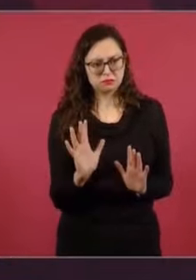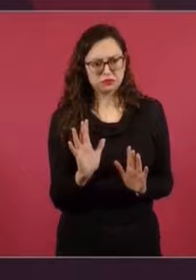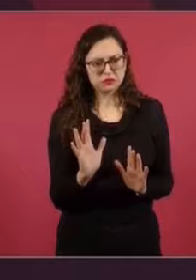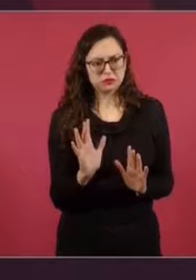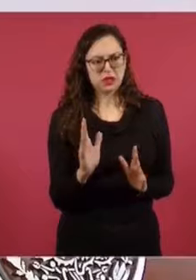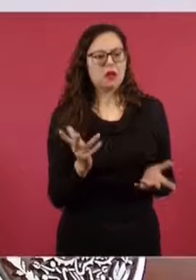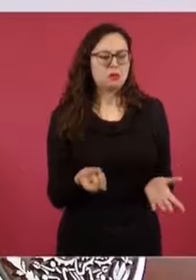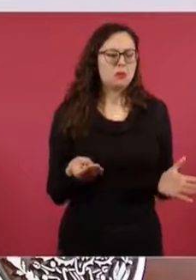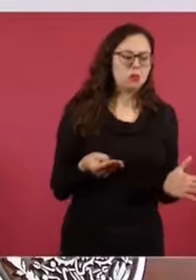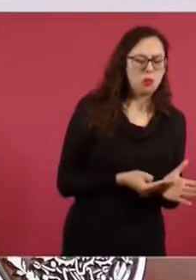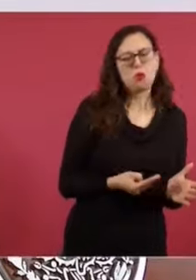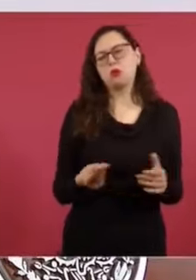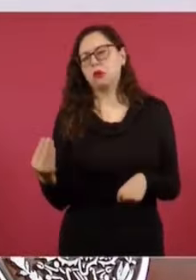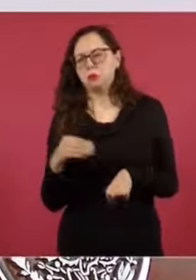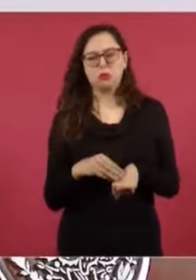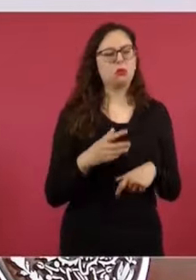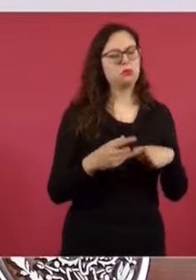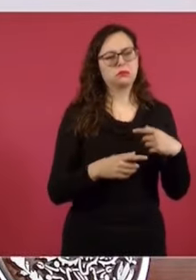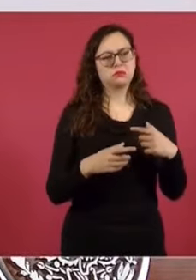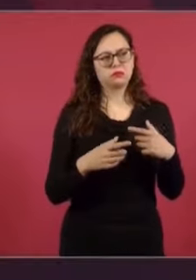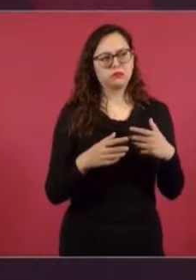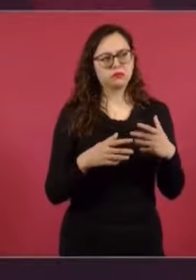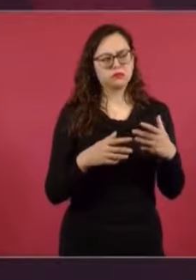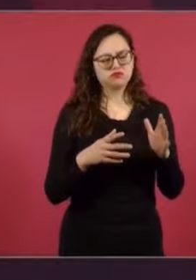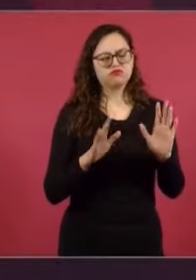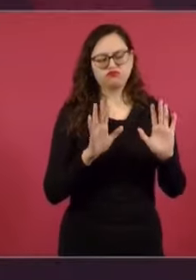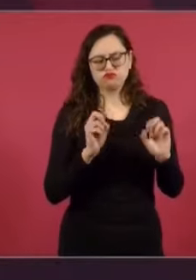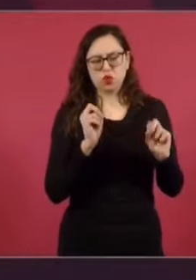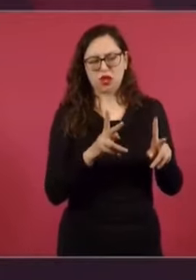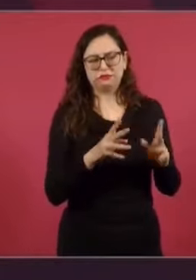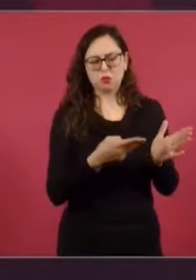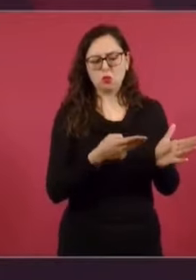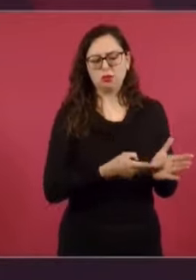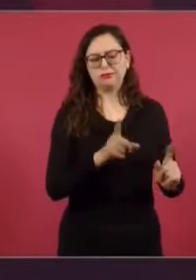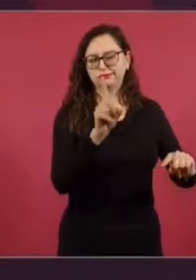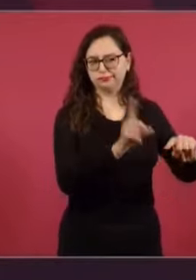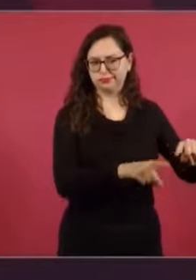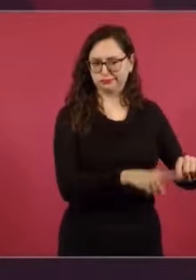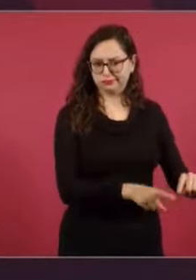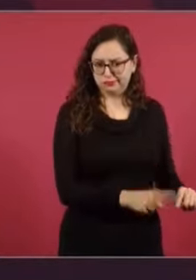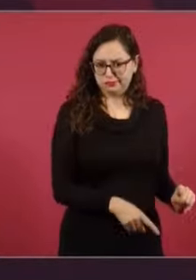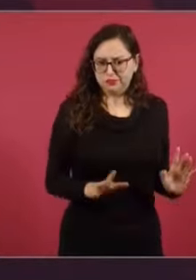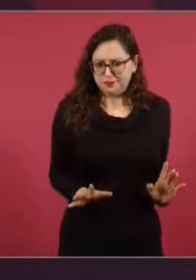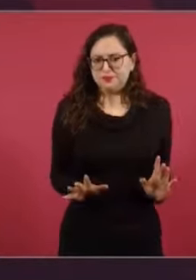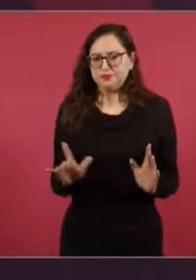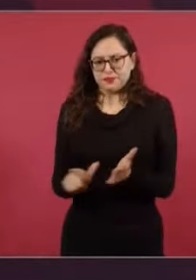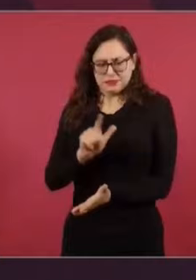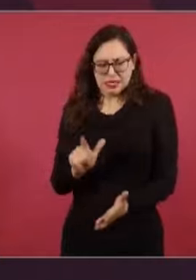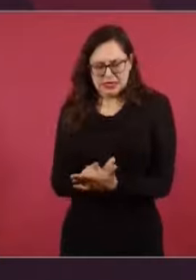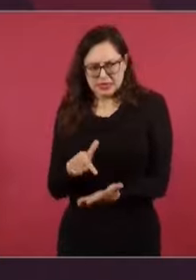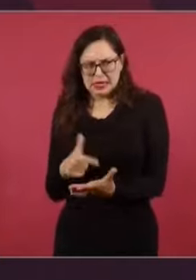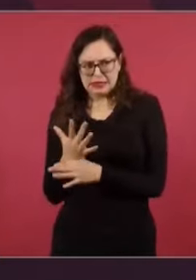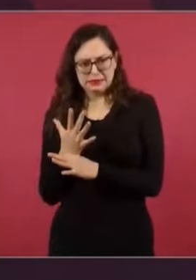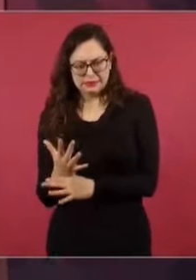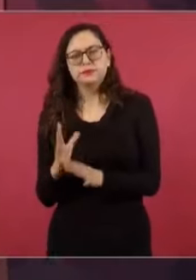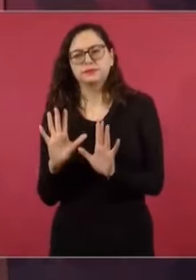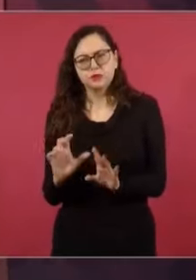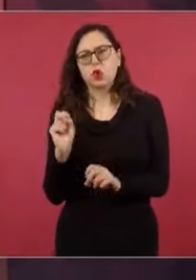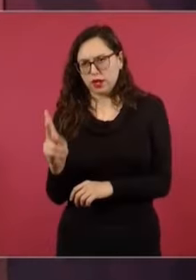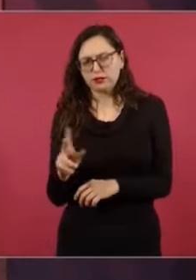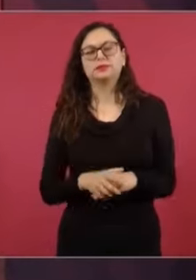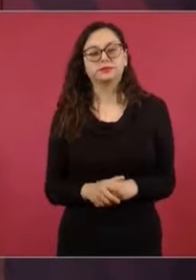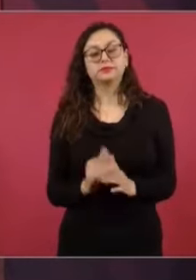quitando recargos y algo que podía hacer el SAT legalmente, sin violar la legislación fiscal.